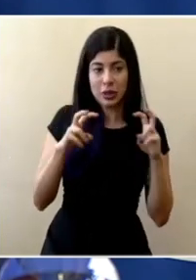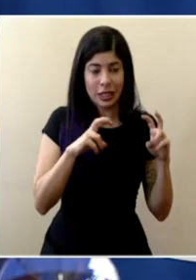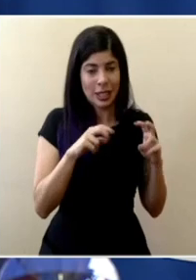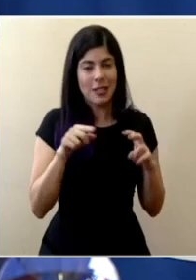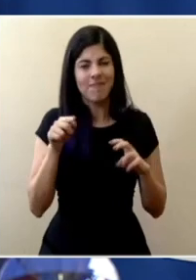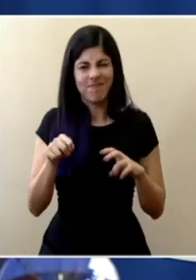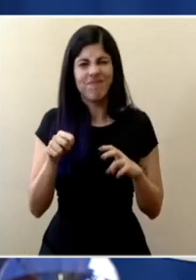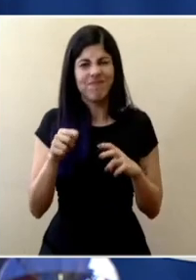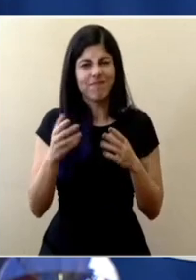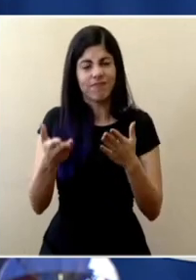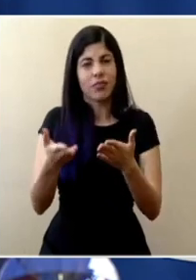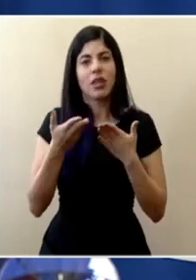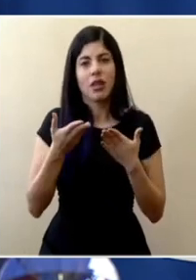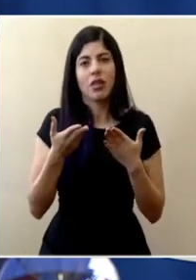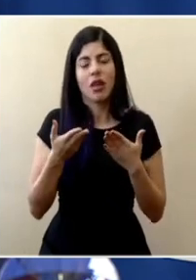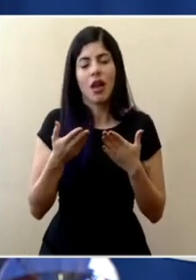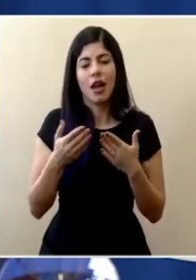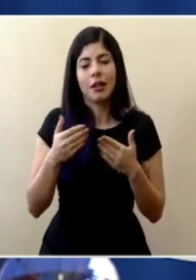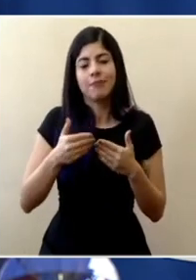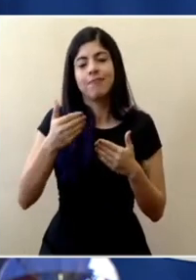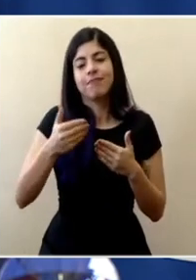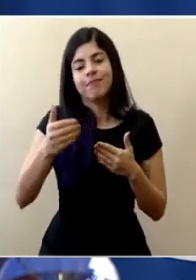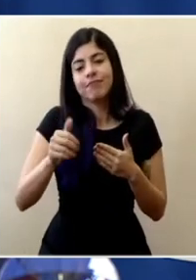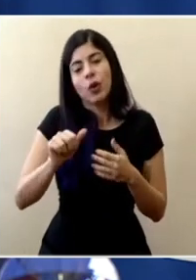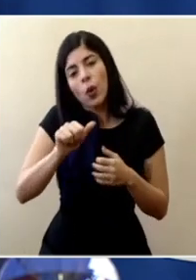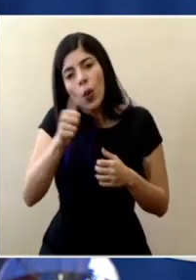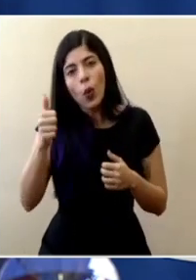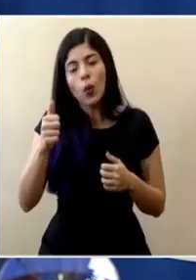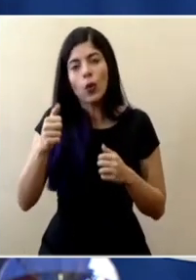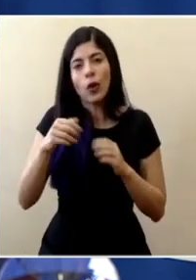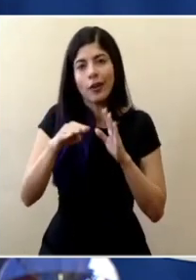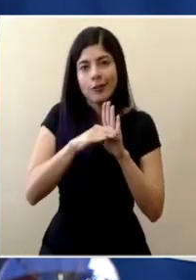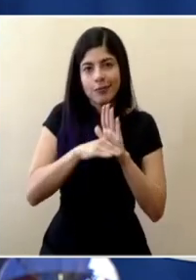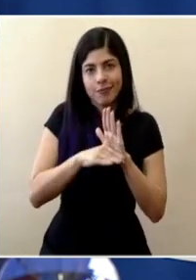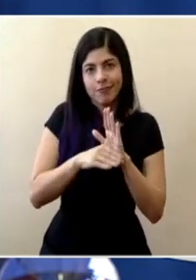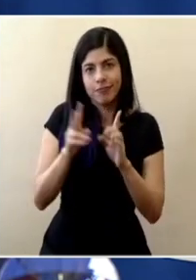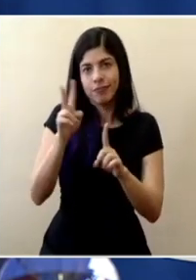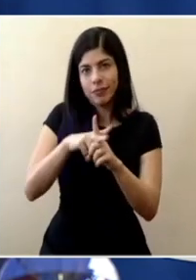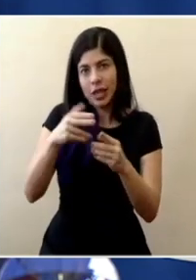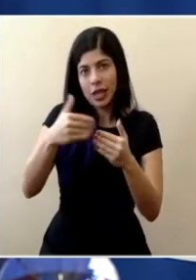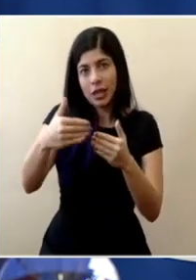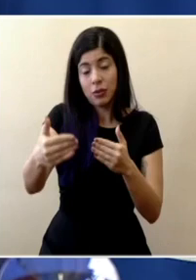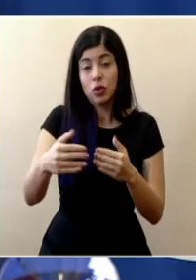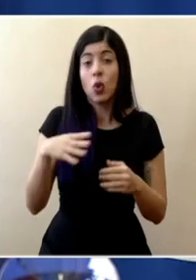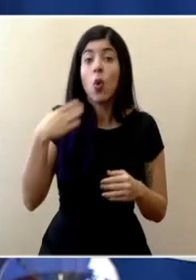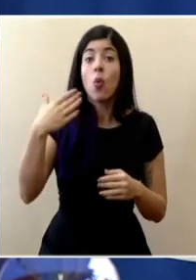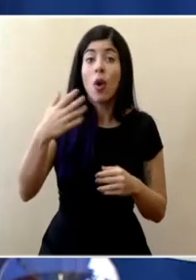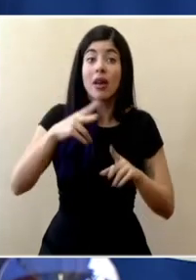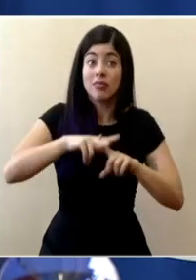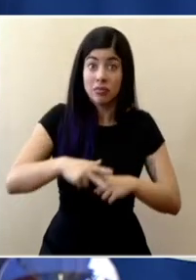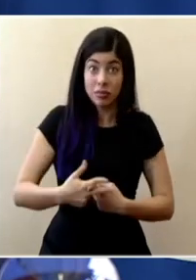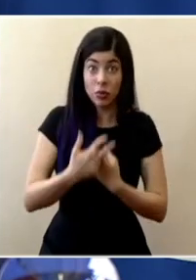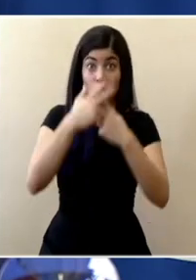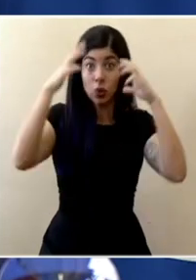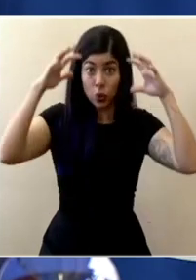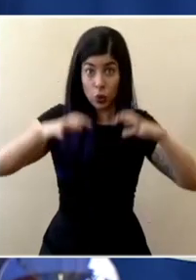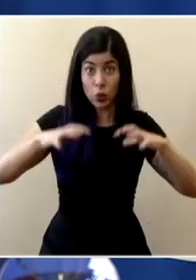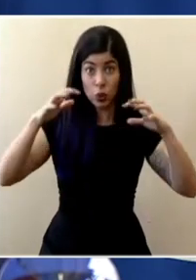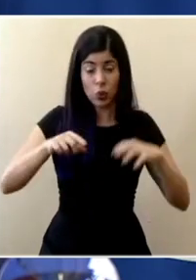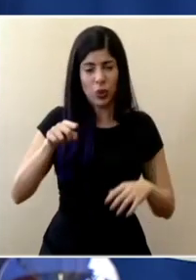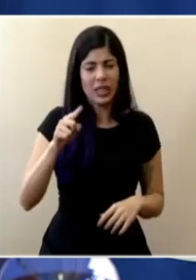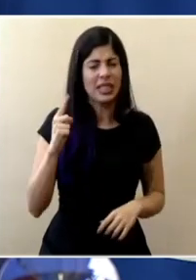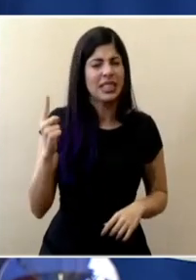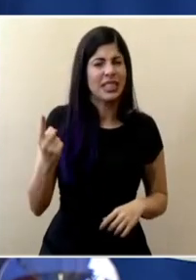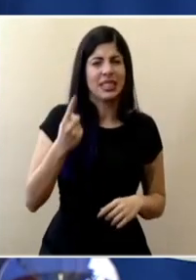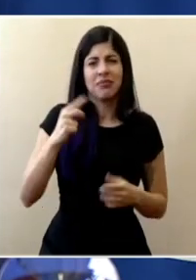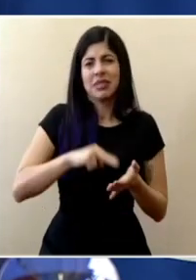eso nos lleva justamente a tomar eventualmente otras medidas el ingreso de la estación lluviosa pues siempre